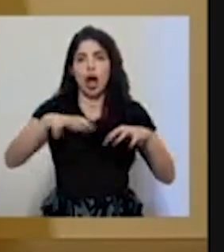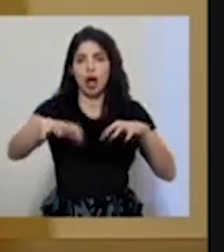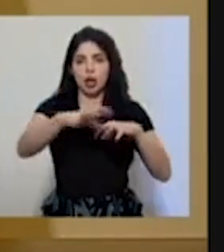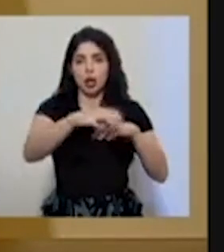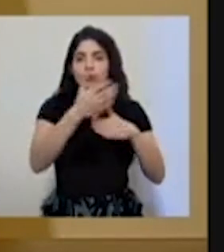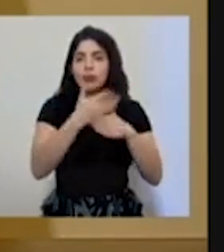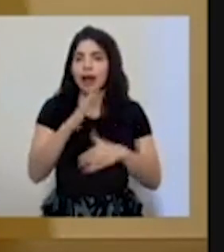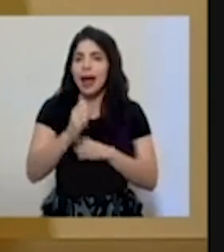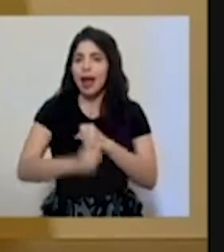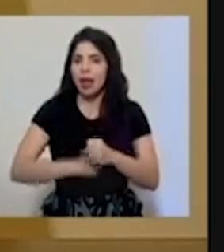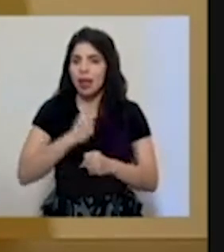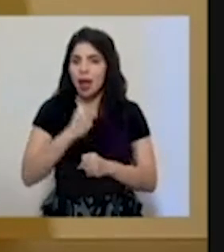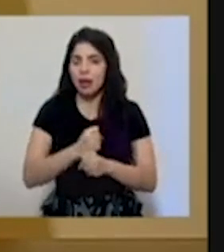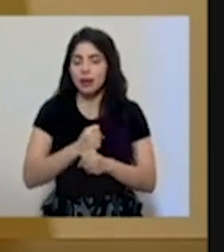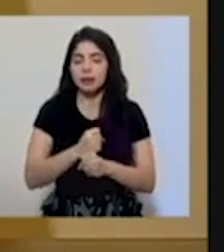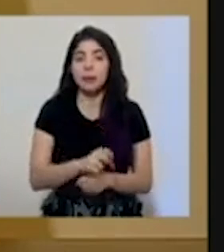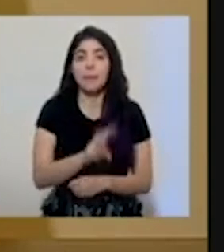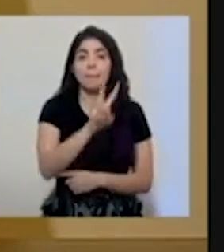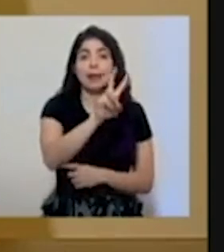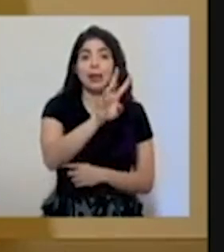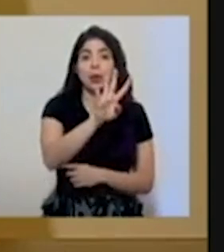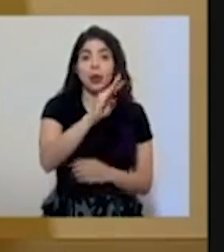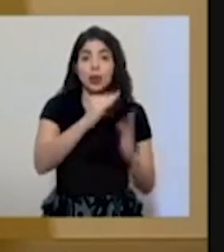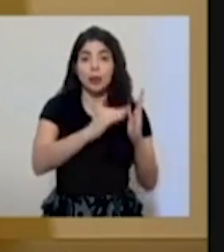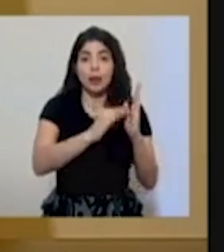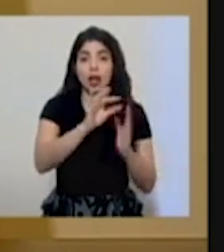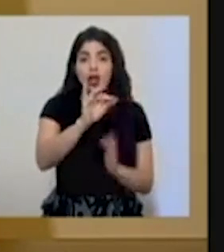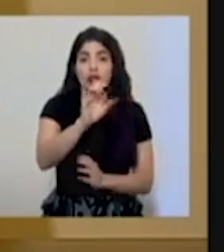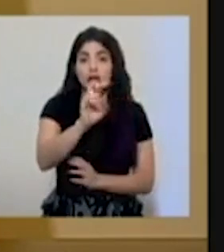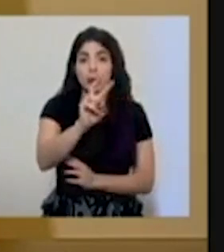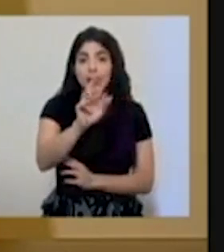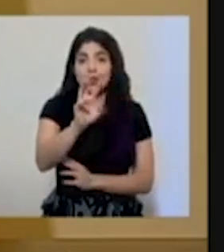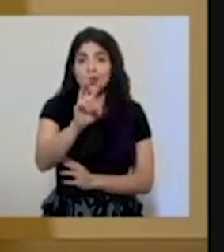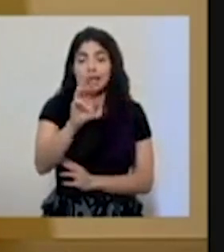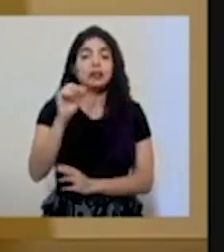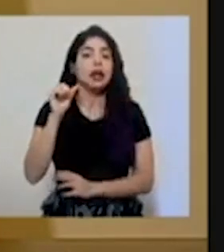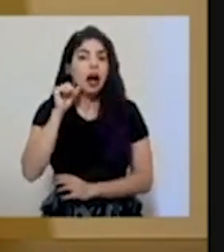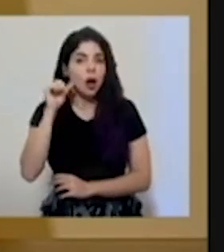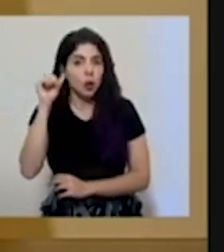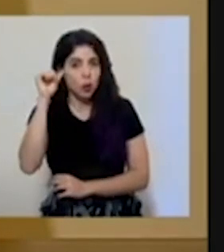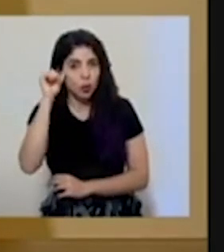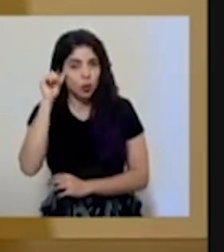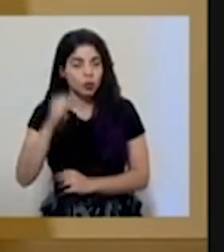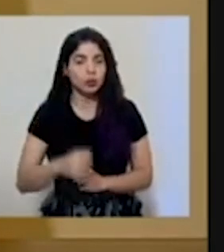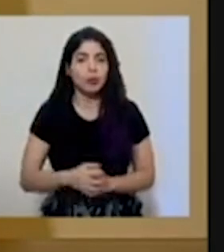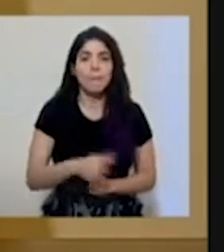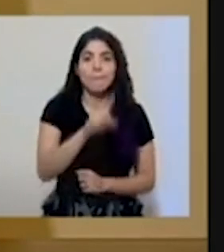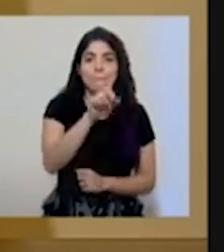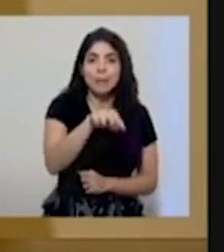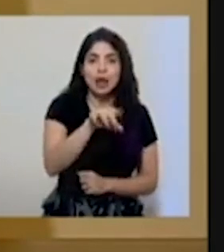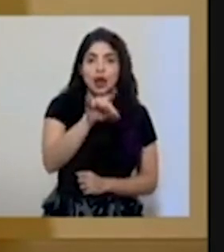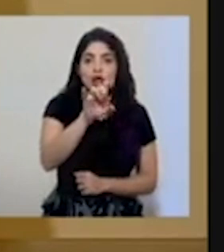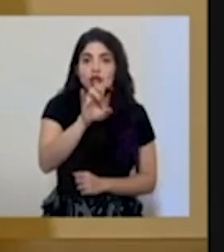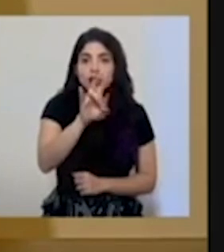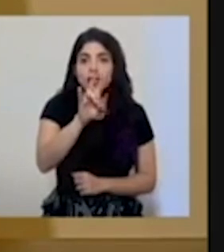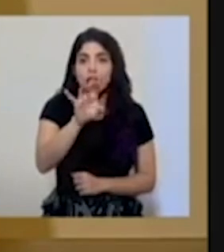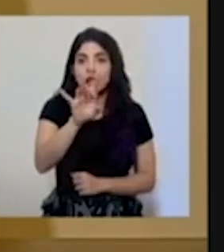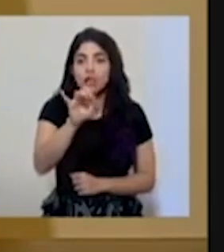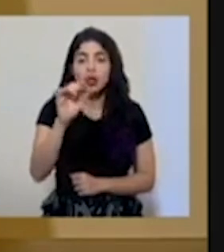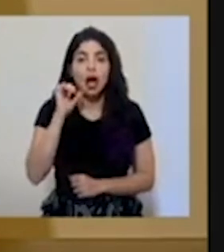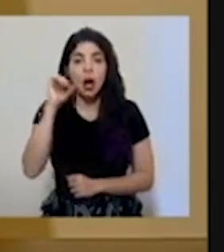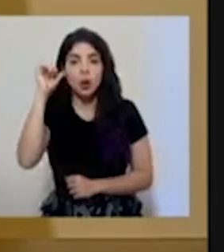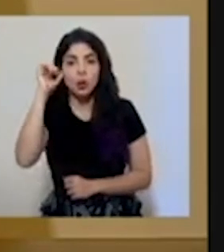Por edad tenemos 24.826 adultos, 1.878